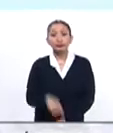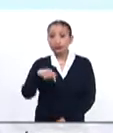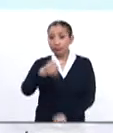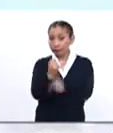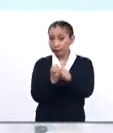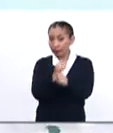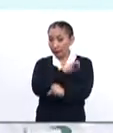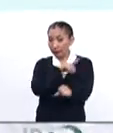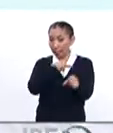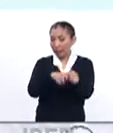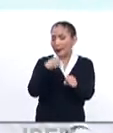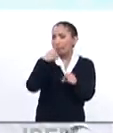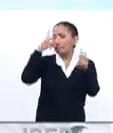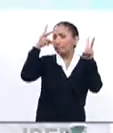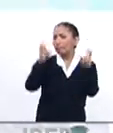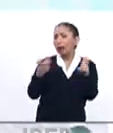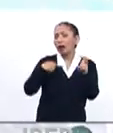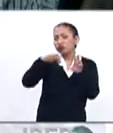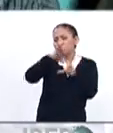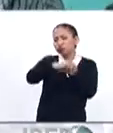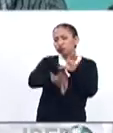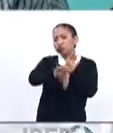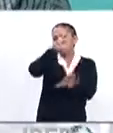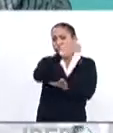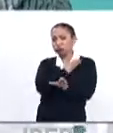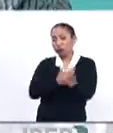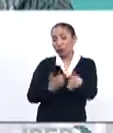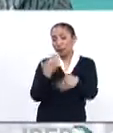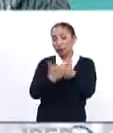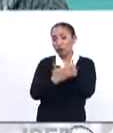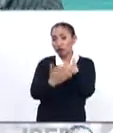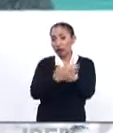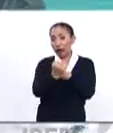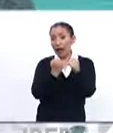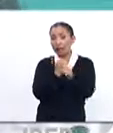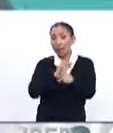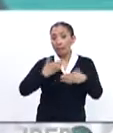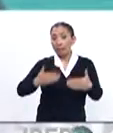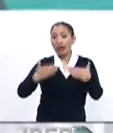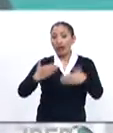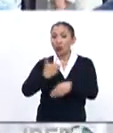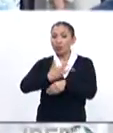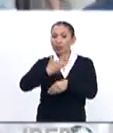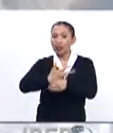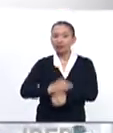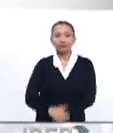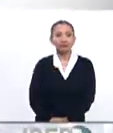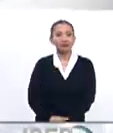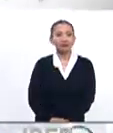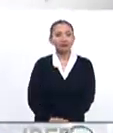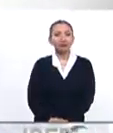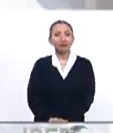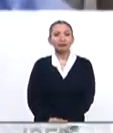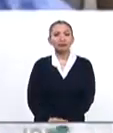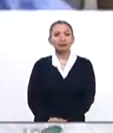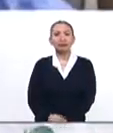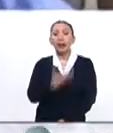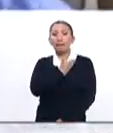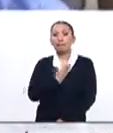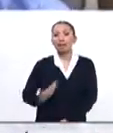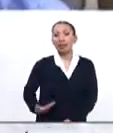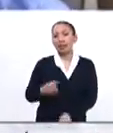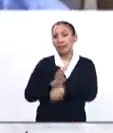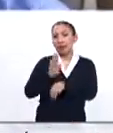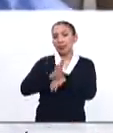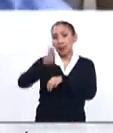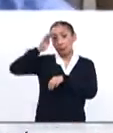En nuestro reportaje especial hablaremos sobre las elecciones que se llevarán a cabo este año en Panamá y Guatemala. El presidente